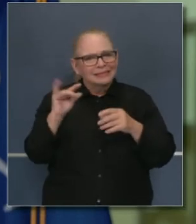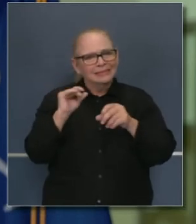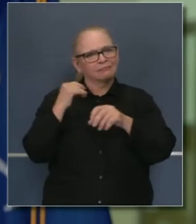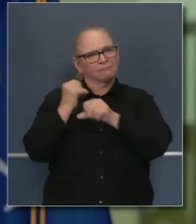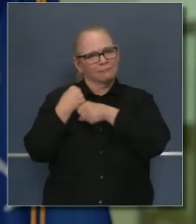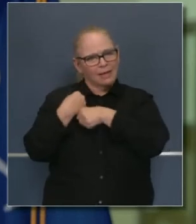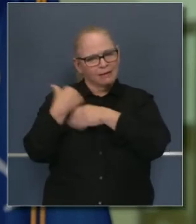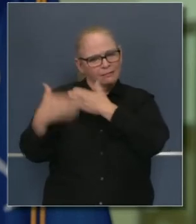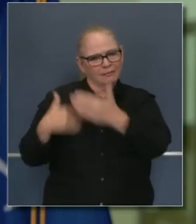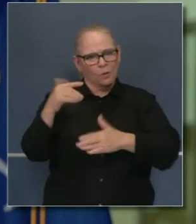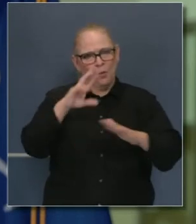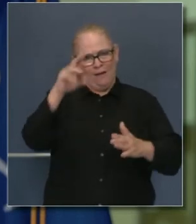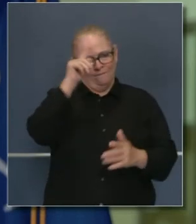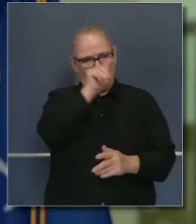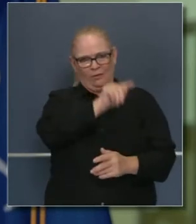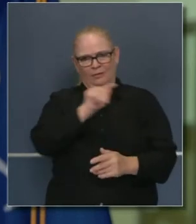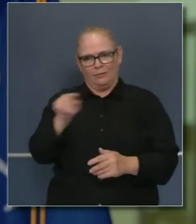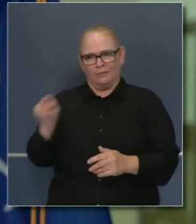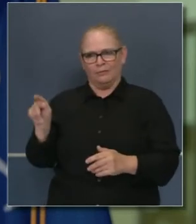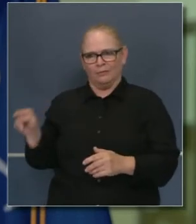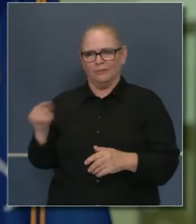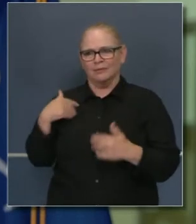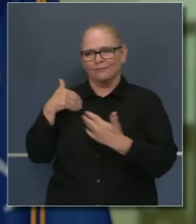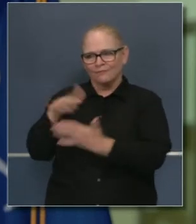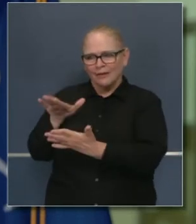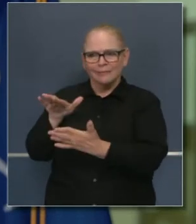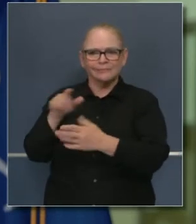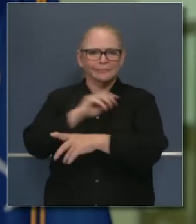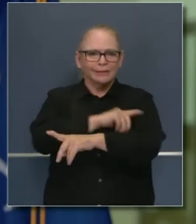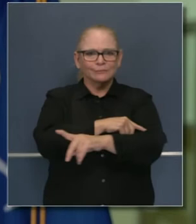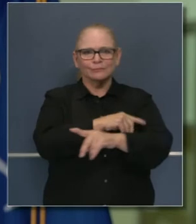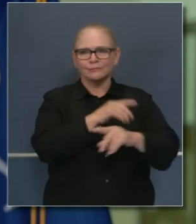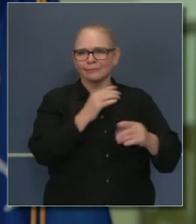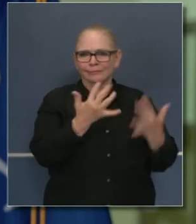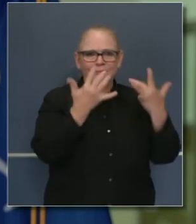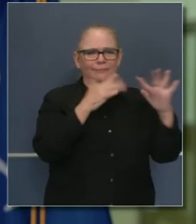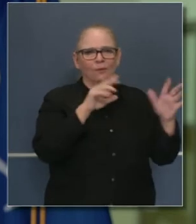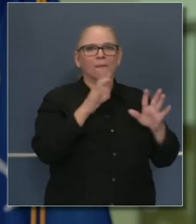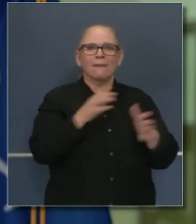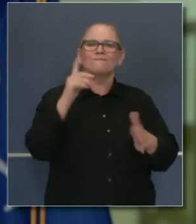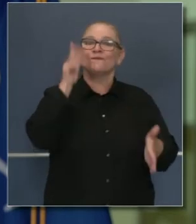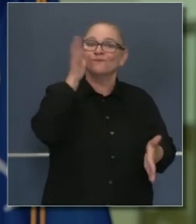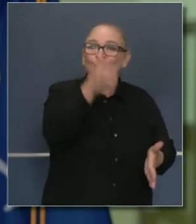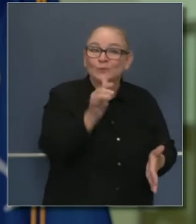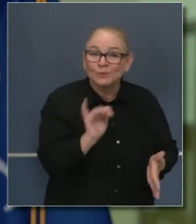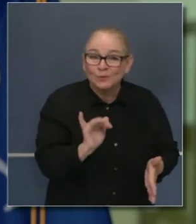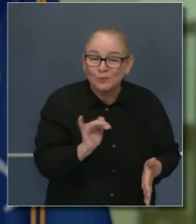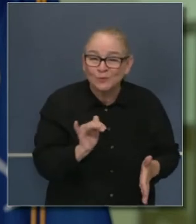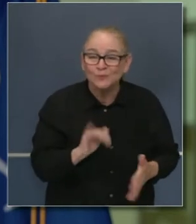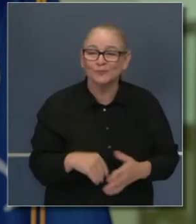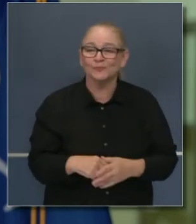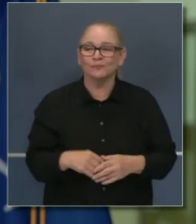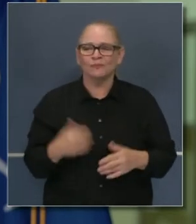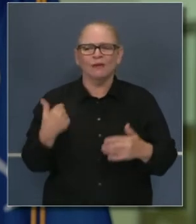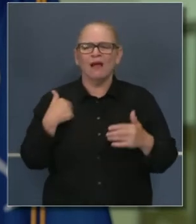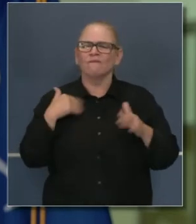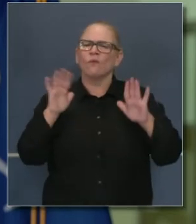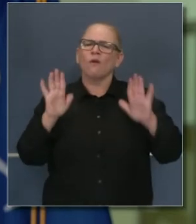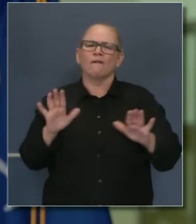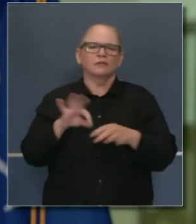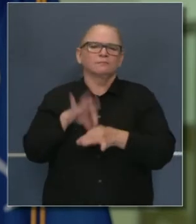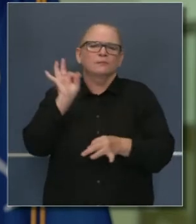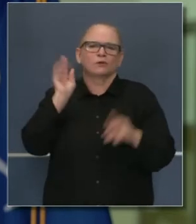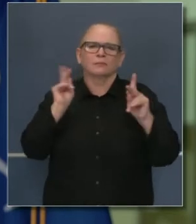procedimientos y hay pensamiento a largo plazo. Eso para responder al punto de su pregunta. Es algo que ya ha